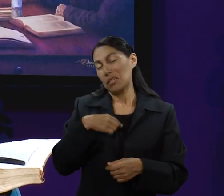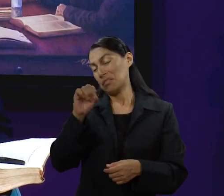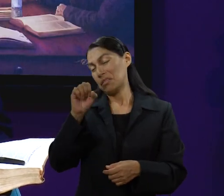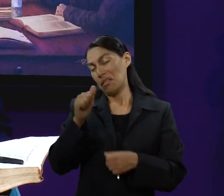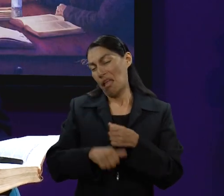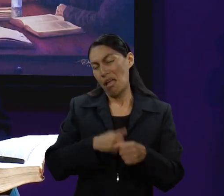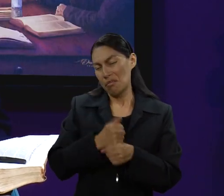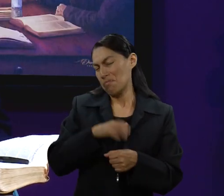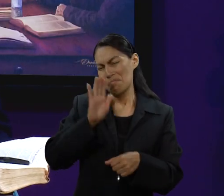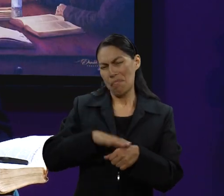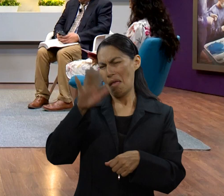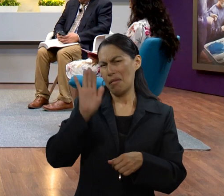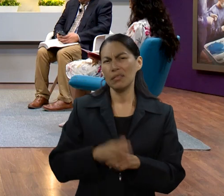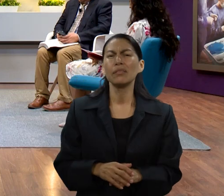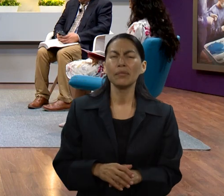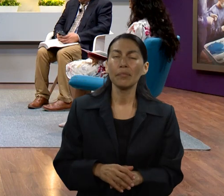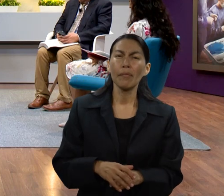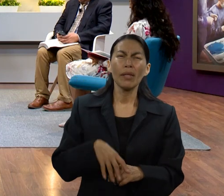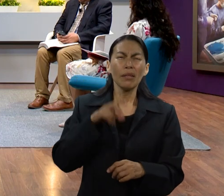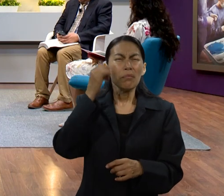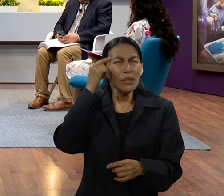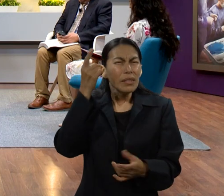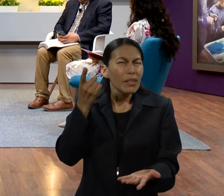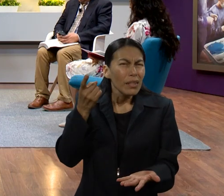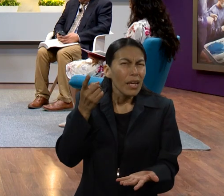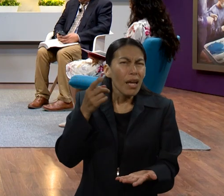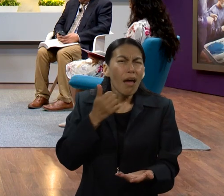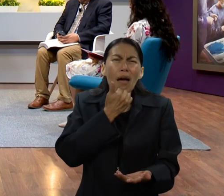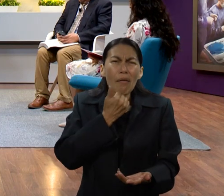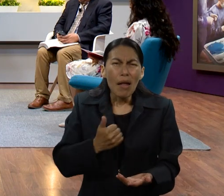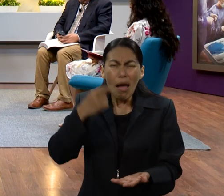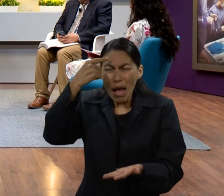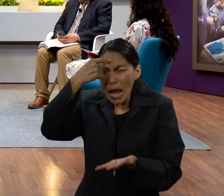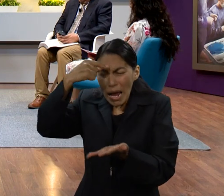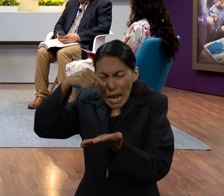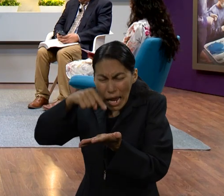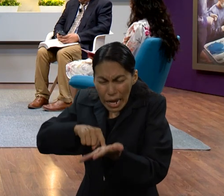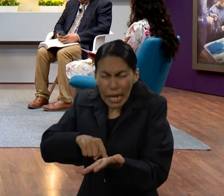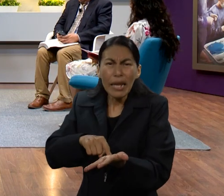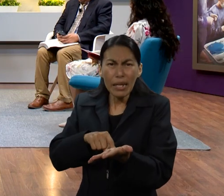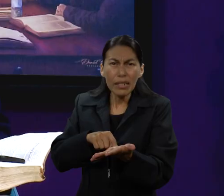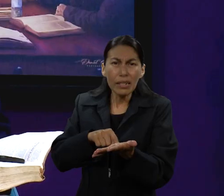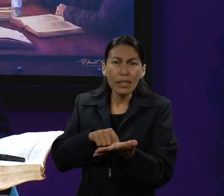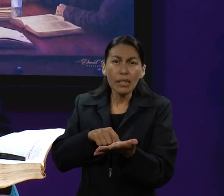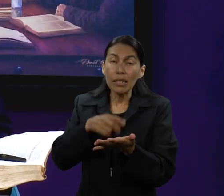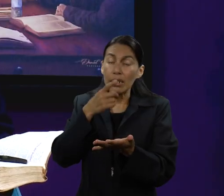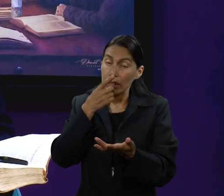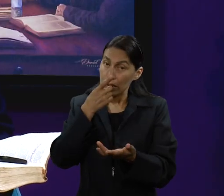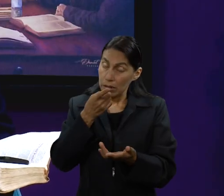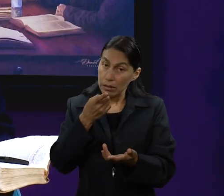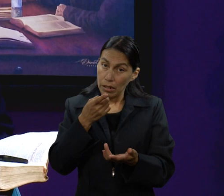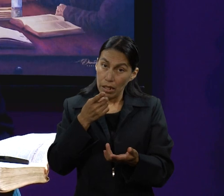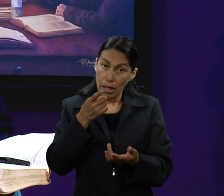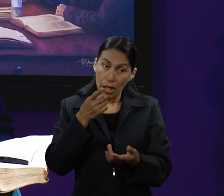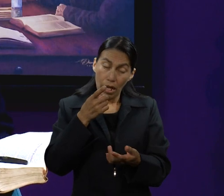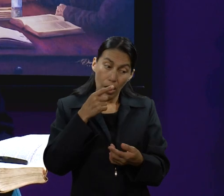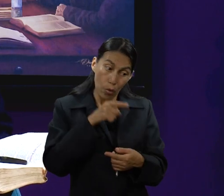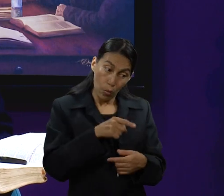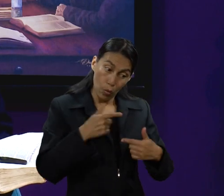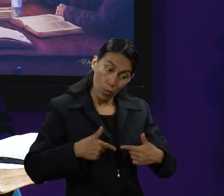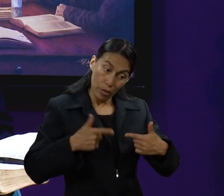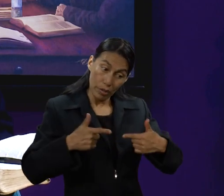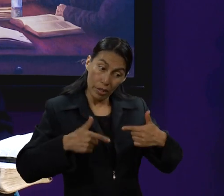que estoy mencionando. Imagínense esa promesa y creer esa promesa, una promesa maravillosa y decirte de tu